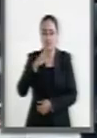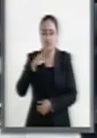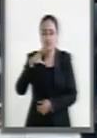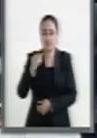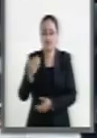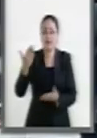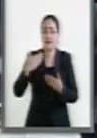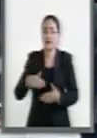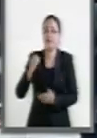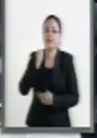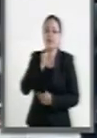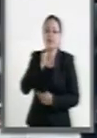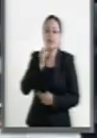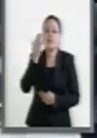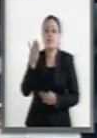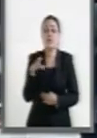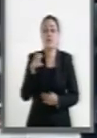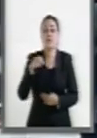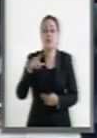El Emilio Gamboa.